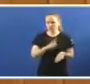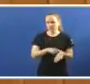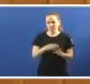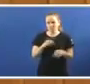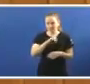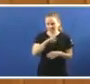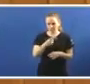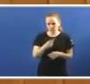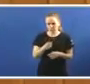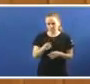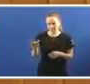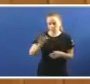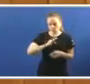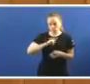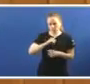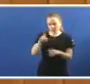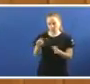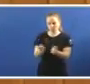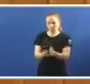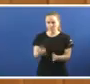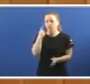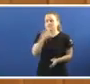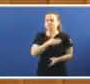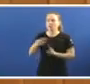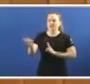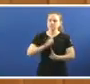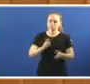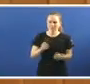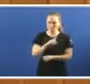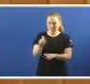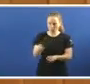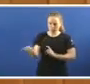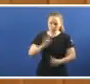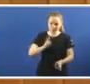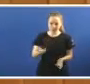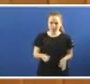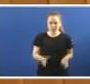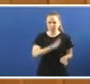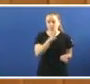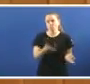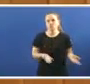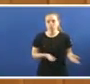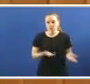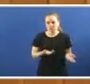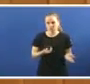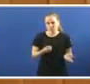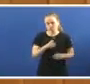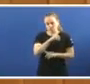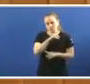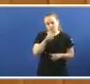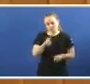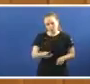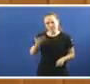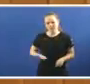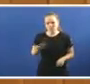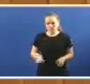Logo teño outra quenda Gustaríame que vostedes Dese unha resposta A estas preguntas Que lle trasladamos Porque hai cuestións Tambén relevantes Que van a